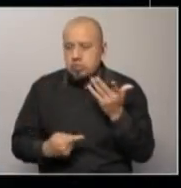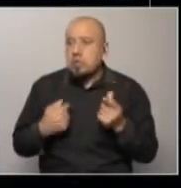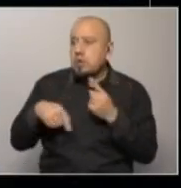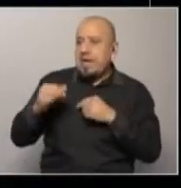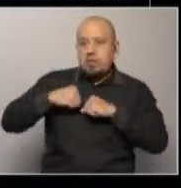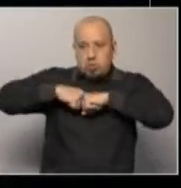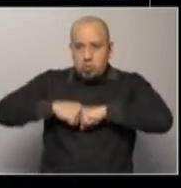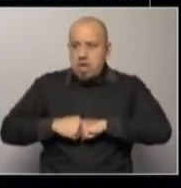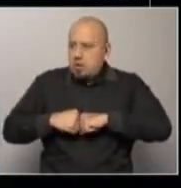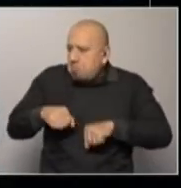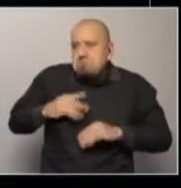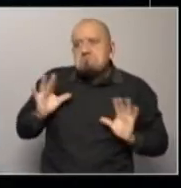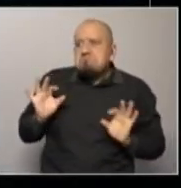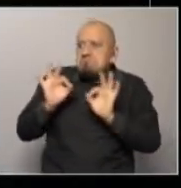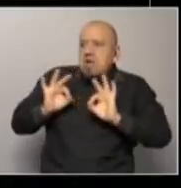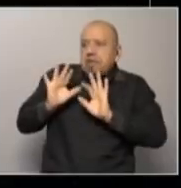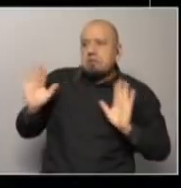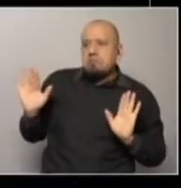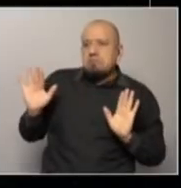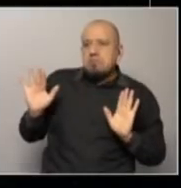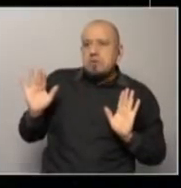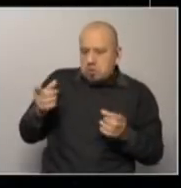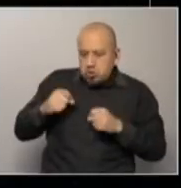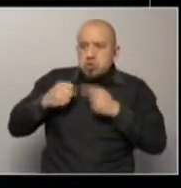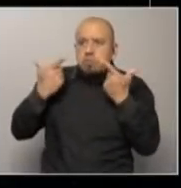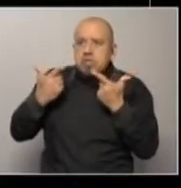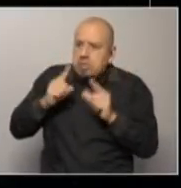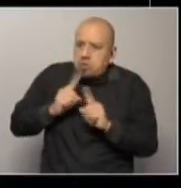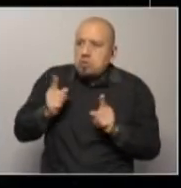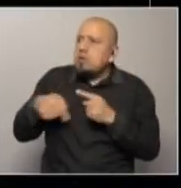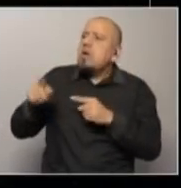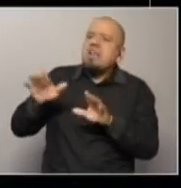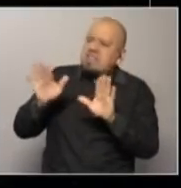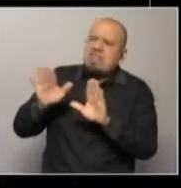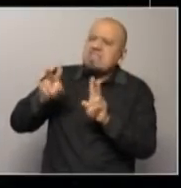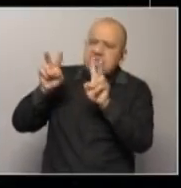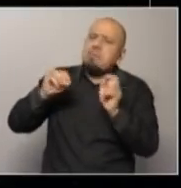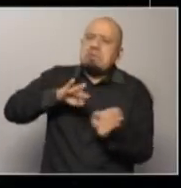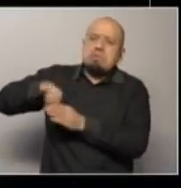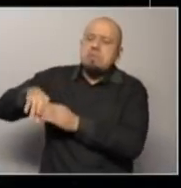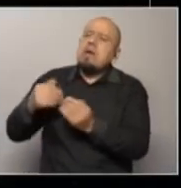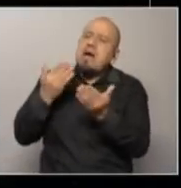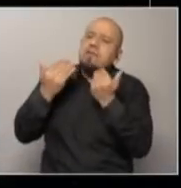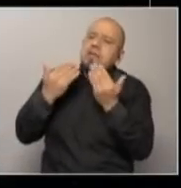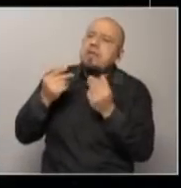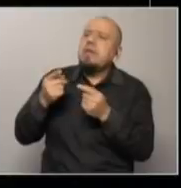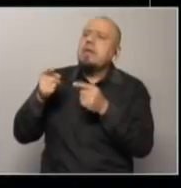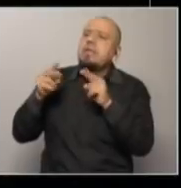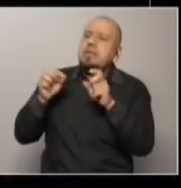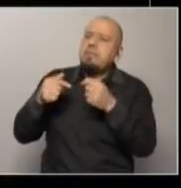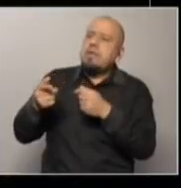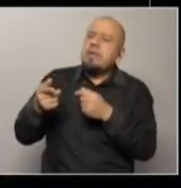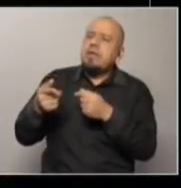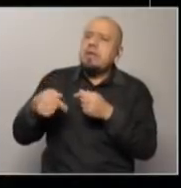sorprendiera esto y le pidiera que hablara exclusivamente de la fuga, que eso era lo que les importaba. Y lo otro es la, se podría decir, la polémica